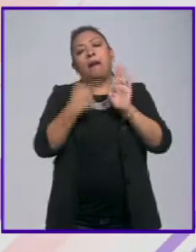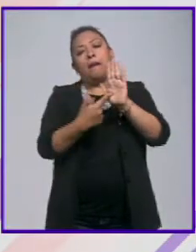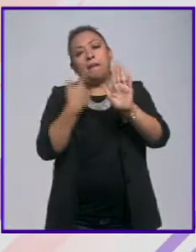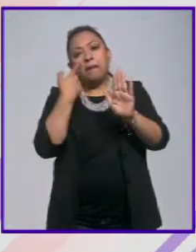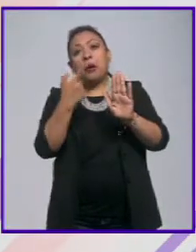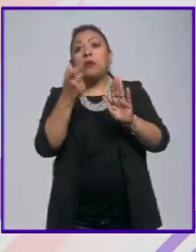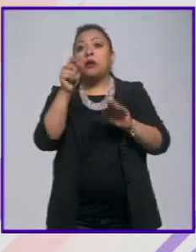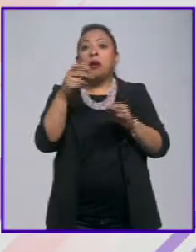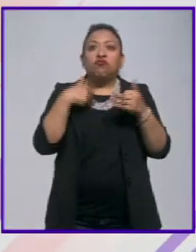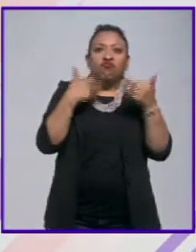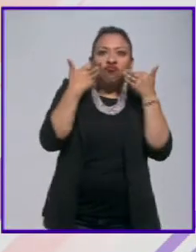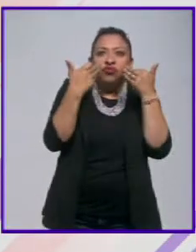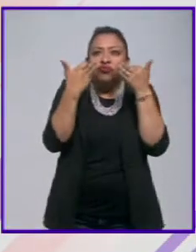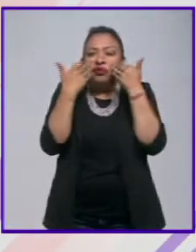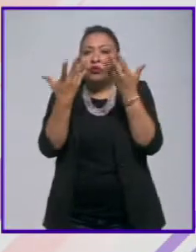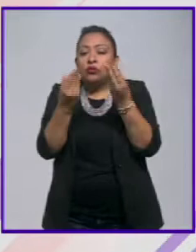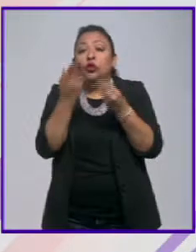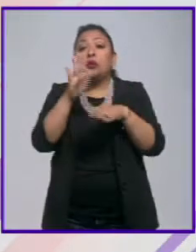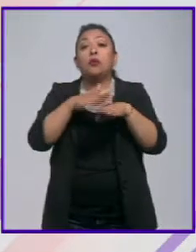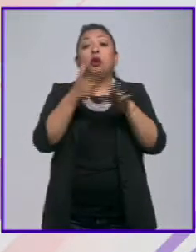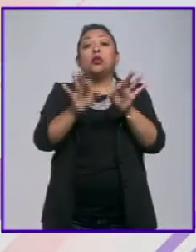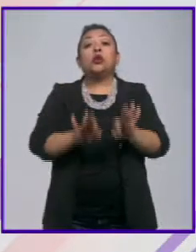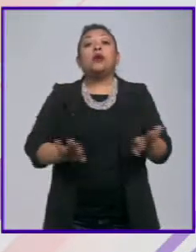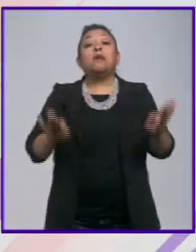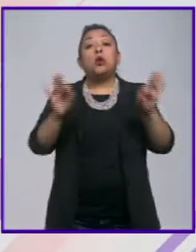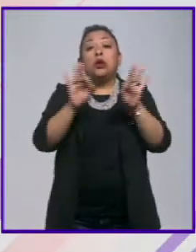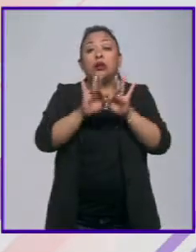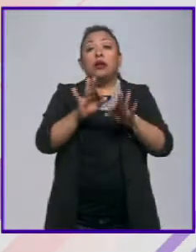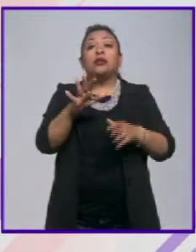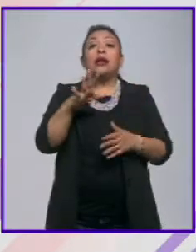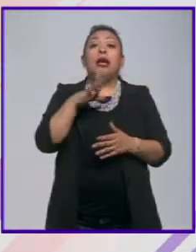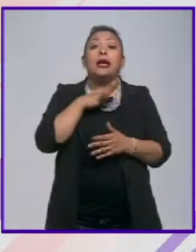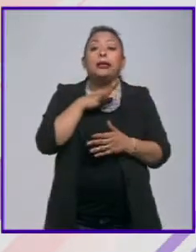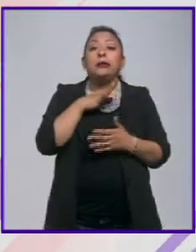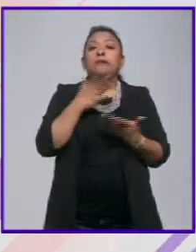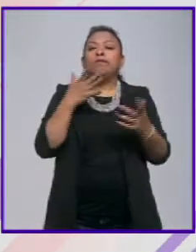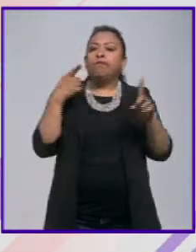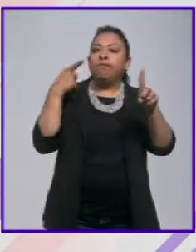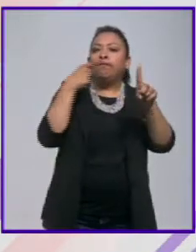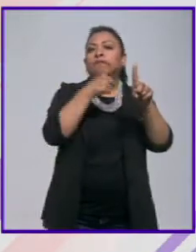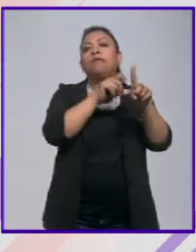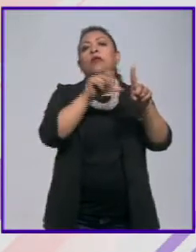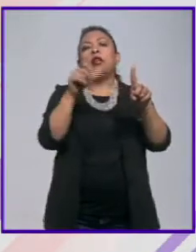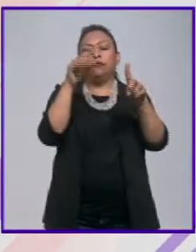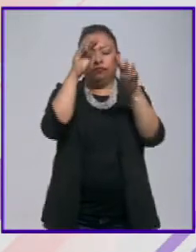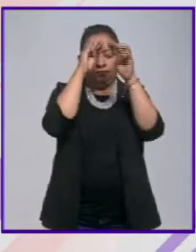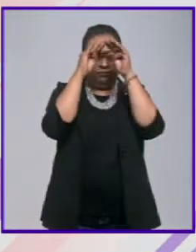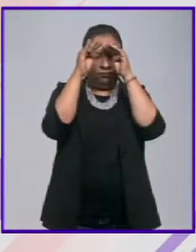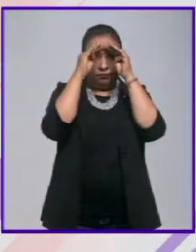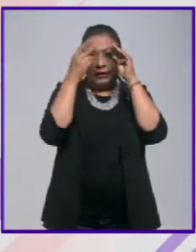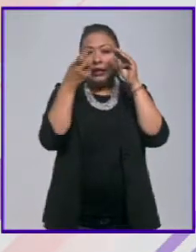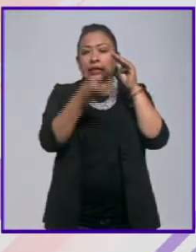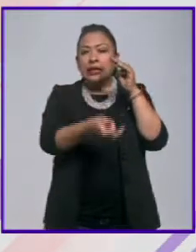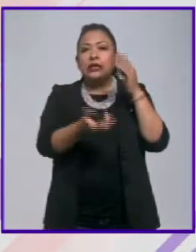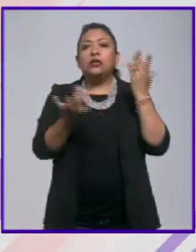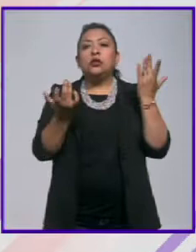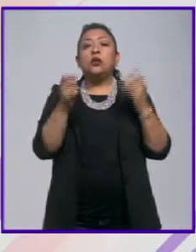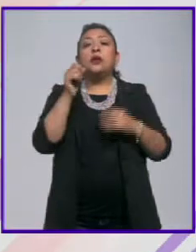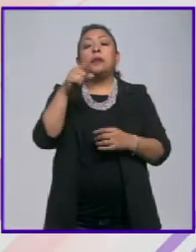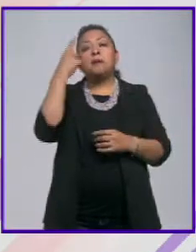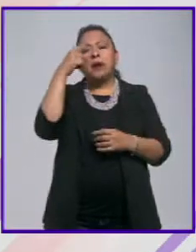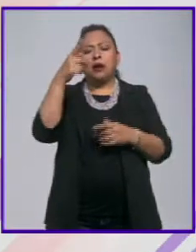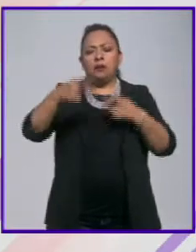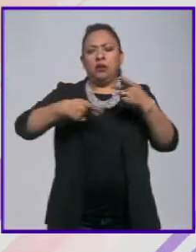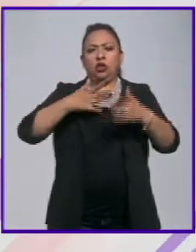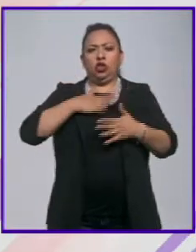testimonios al respecto. Entonces, es importante poner el foco en esta reflexión, ¿no? Sobre todo, también para